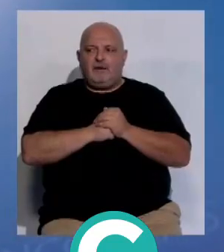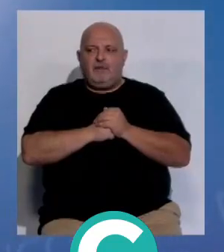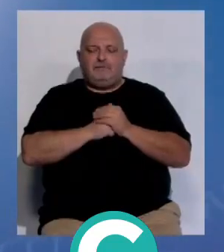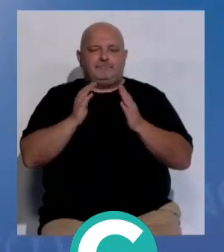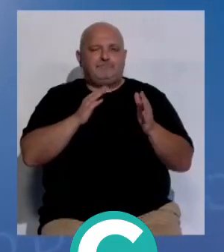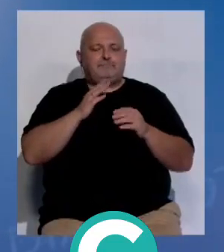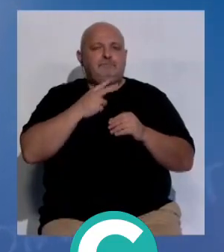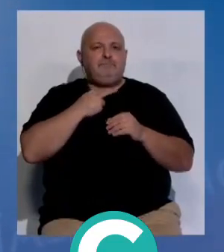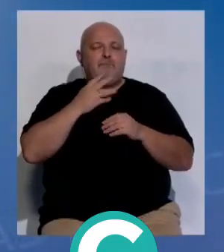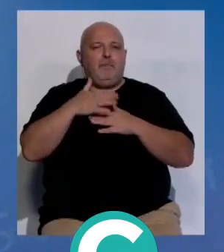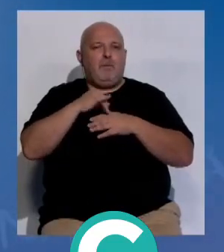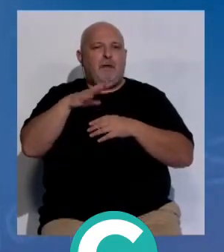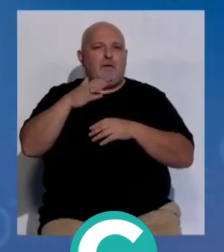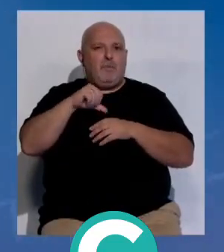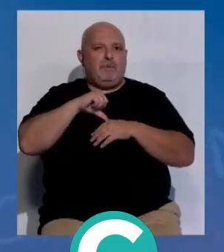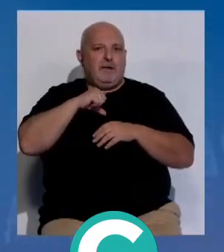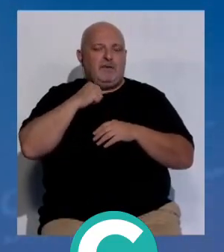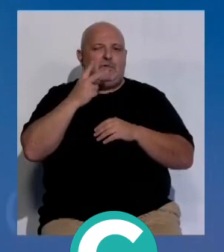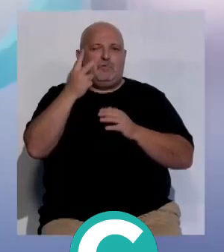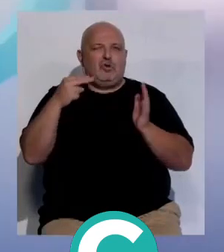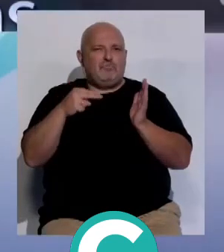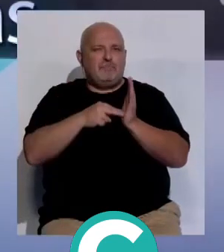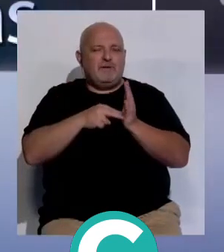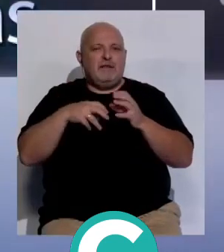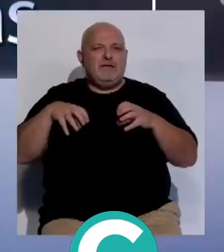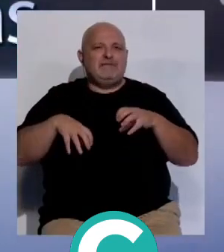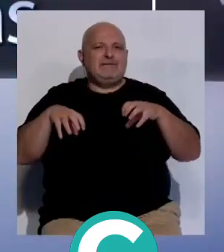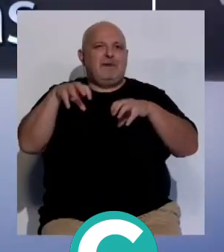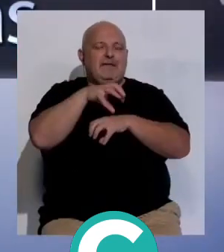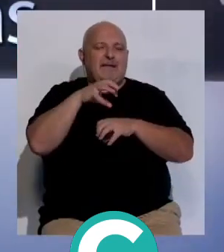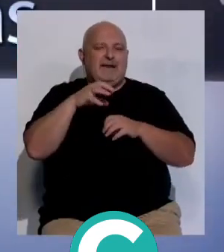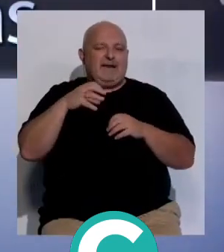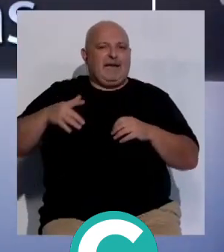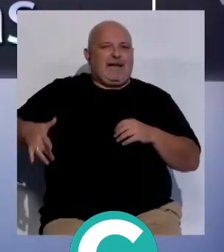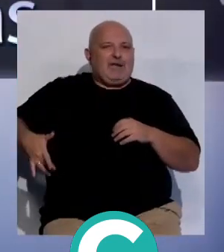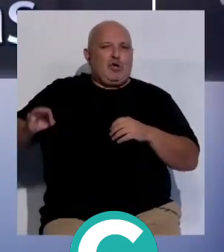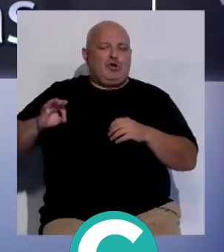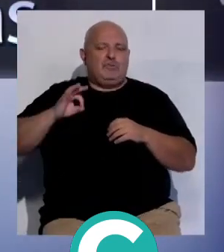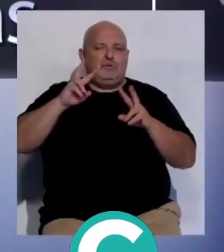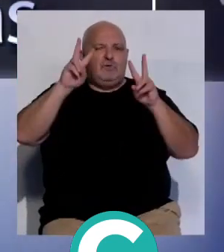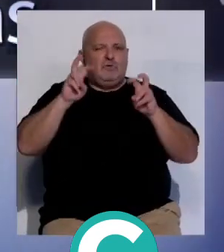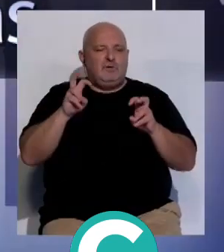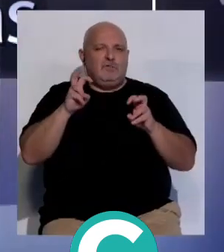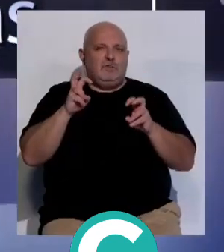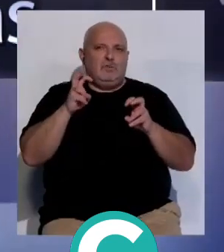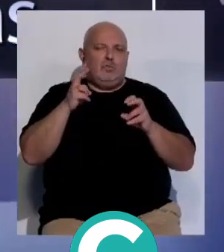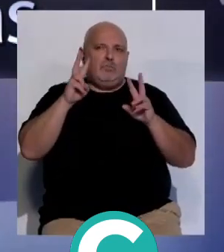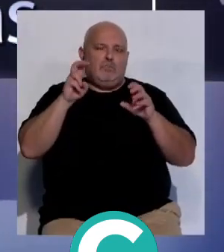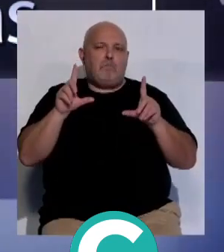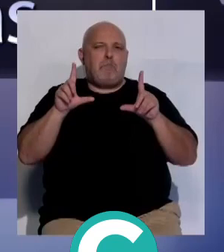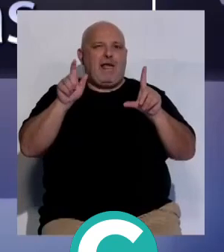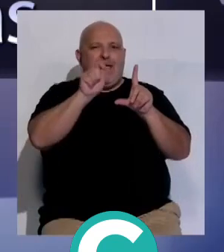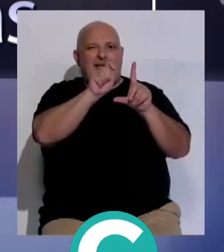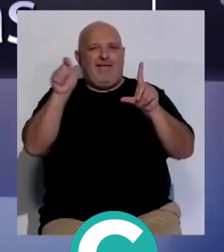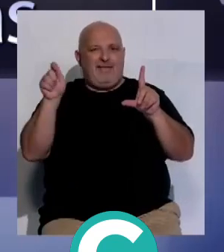y el Puerta del Mar ha celebrado los 2.000 trasplantes renales con un acto institucional y con una placa